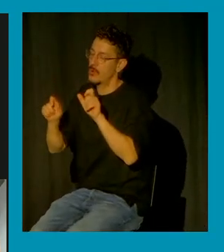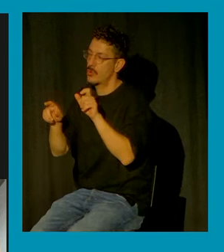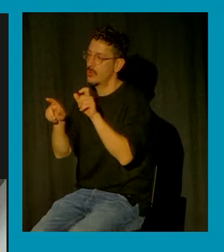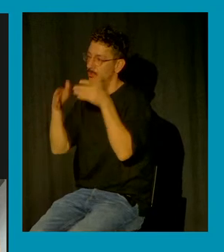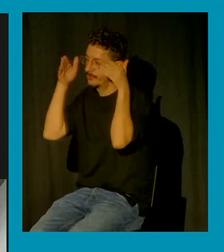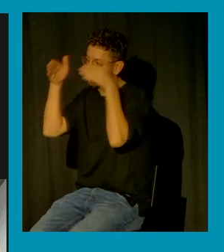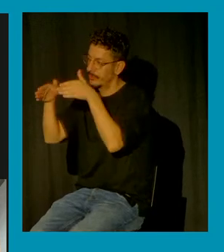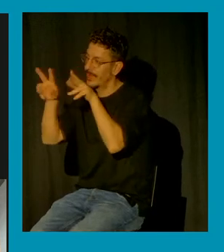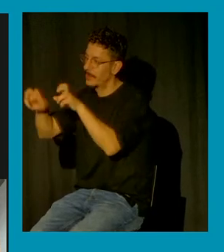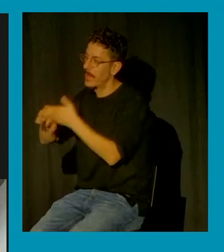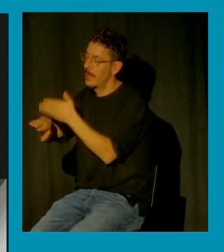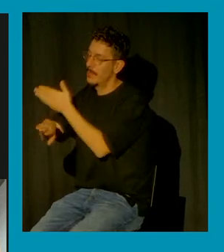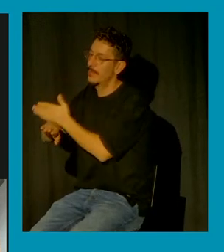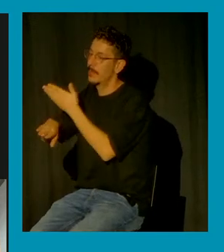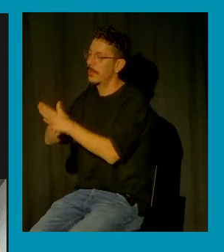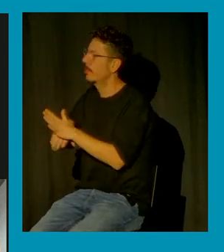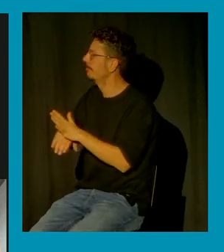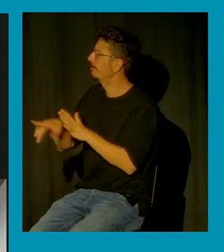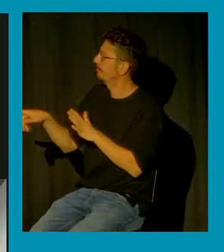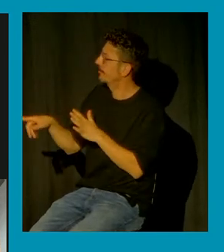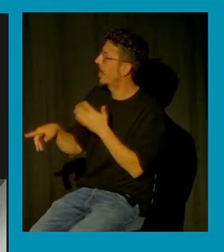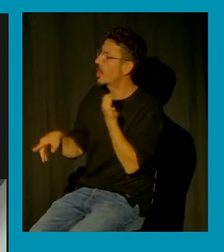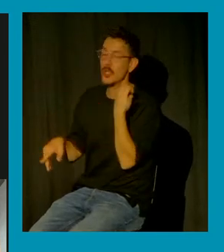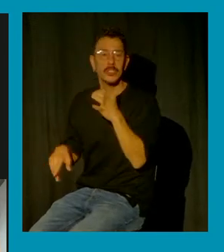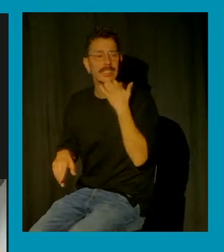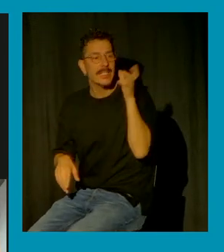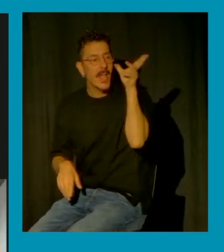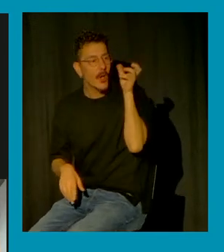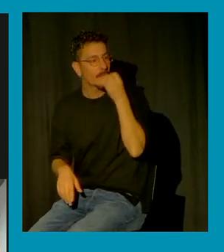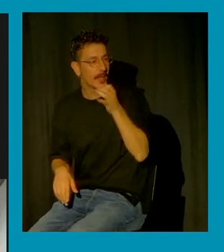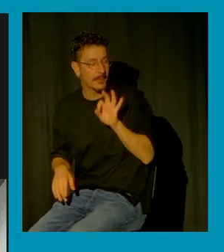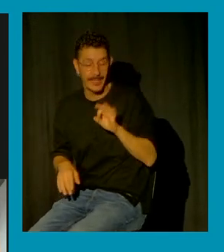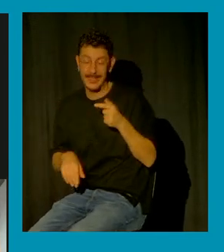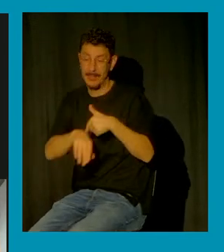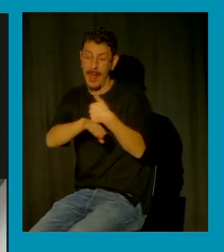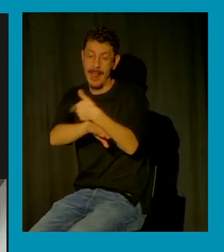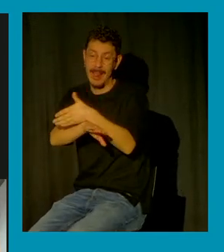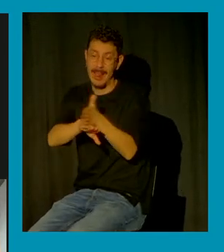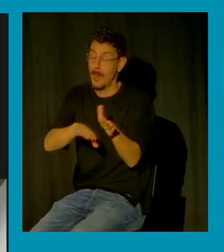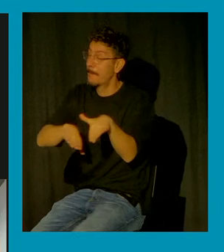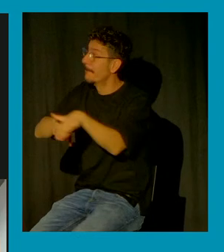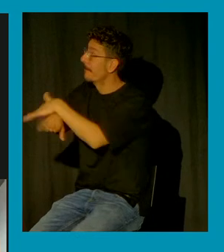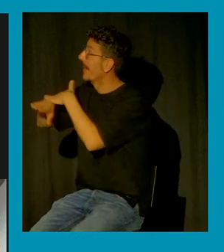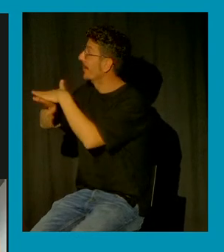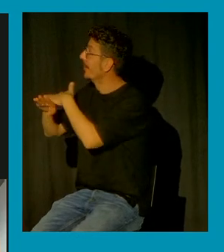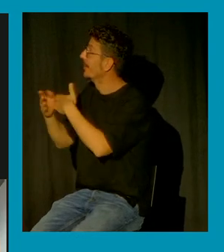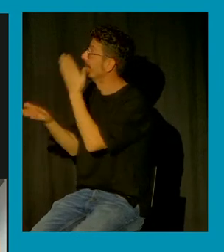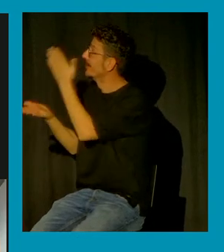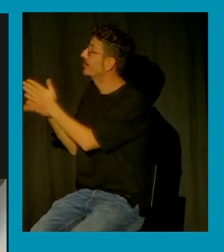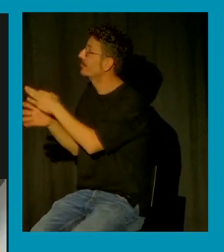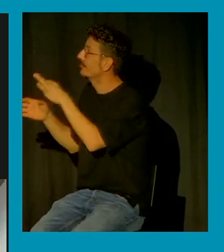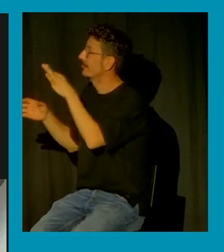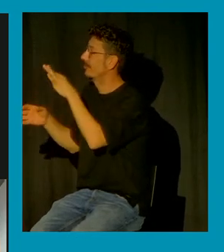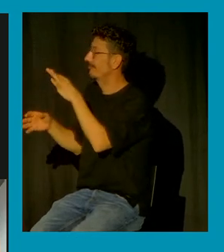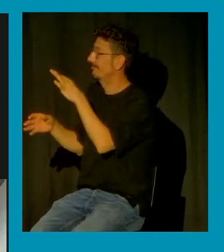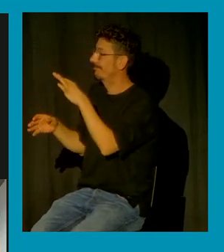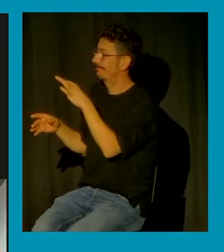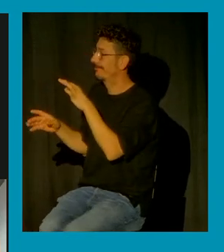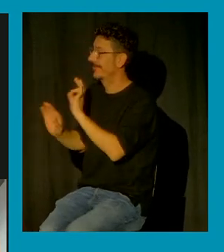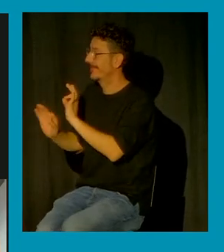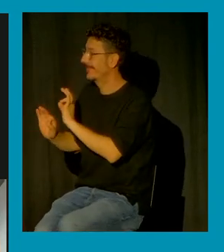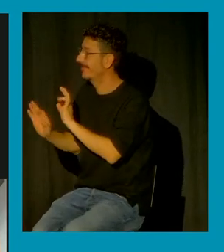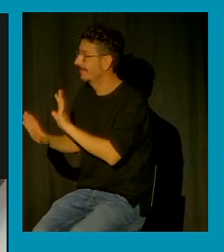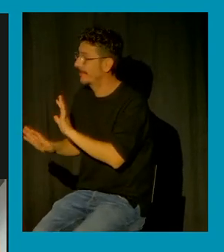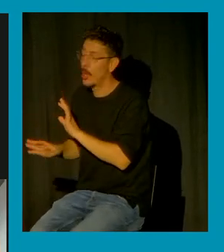no que no sé si me oyes ahora sí creo que sí que sí estamos sobre el tiempo ya que no te he ido avisando porque vale pues sí voy a terminar súper